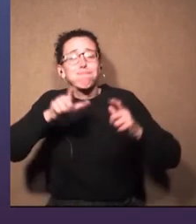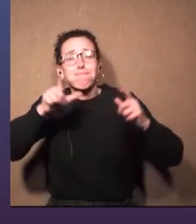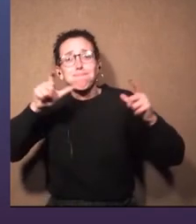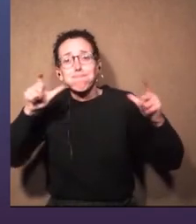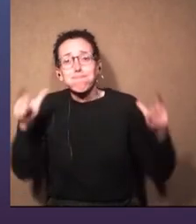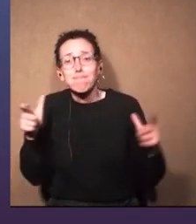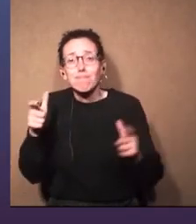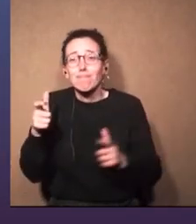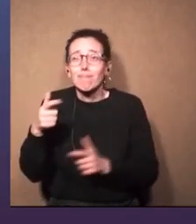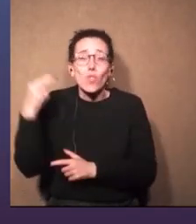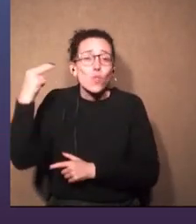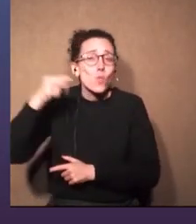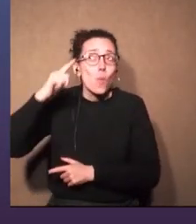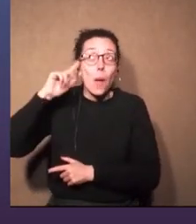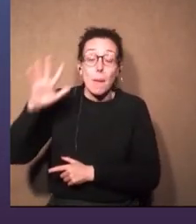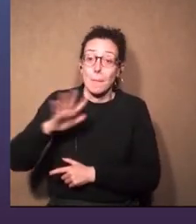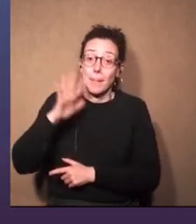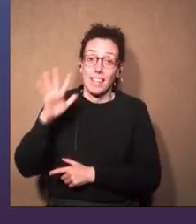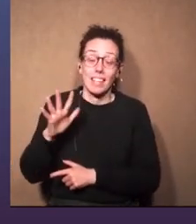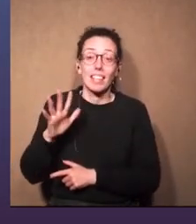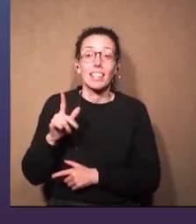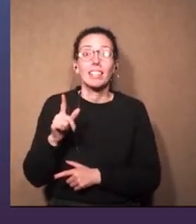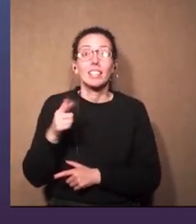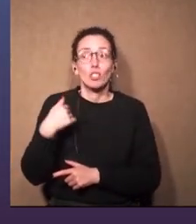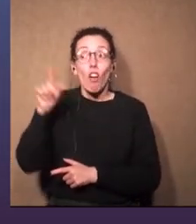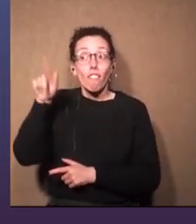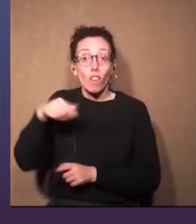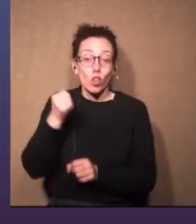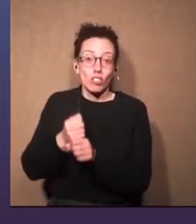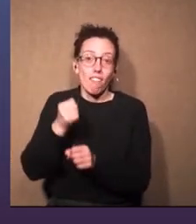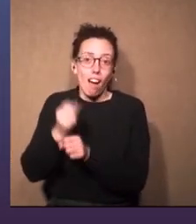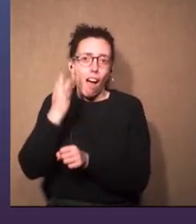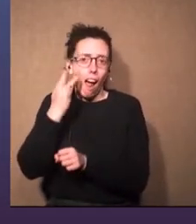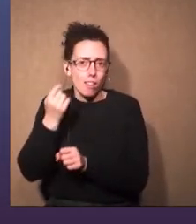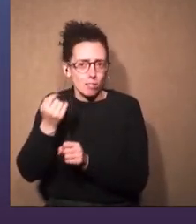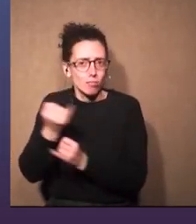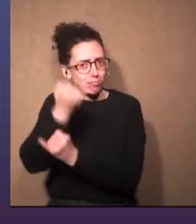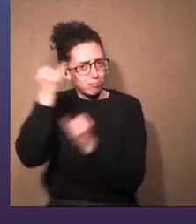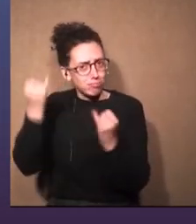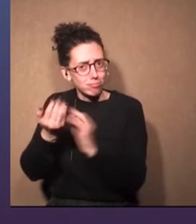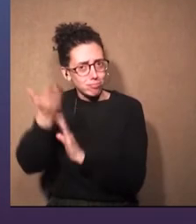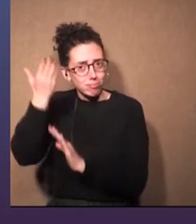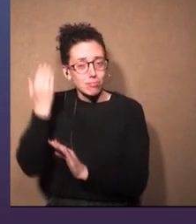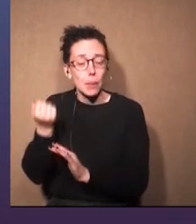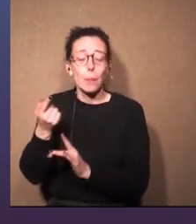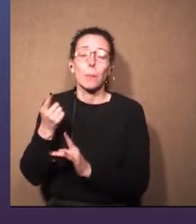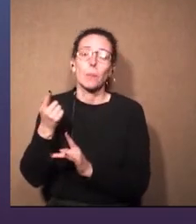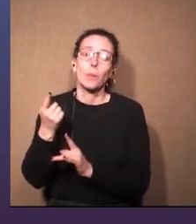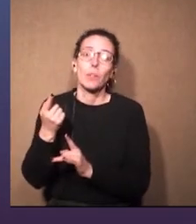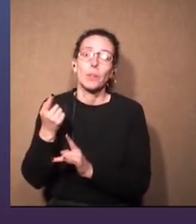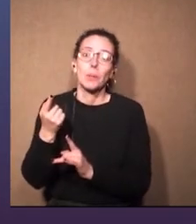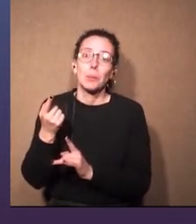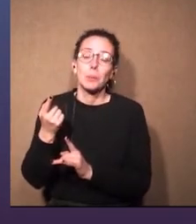grande, nunca lo imaginé, o sea, vengo de trabajar en el arte hace mucho tiempo